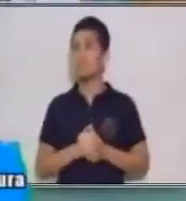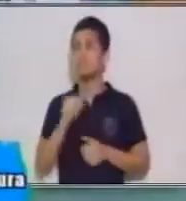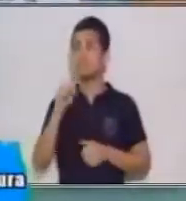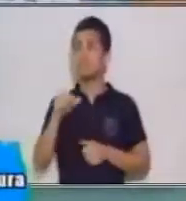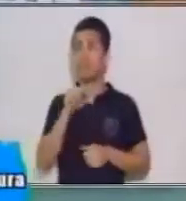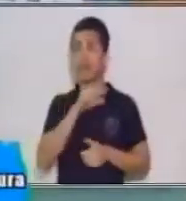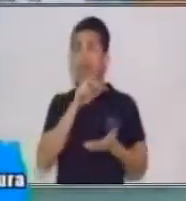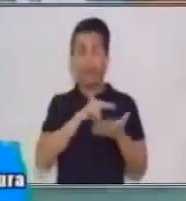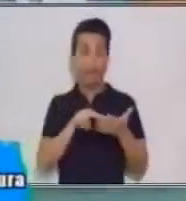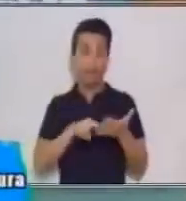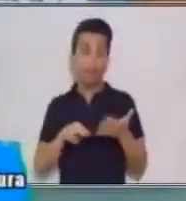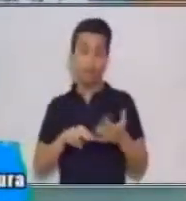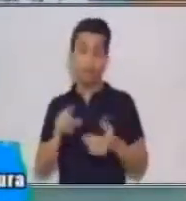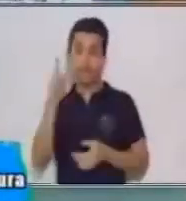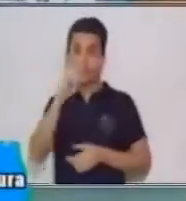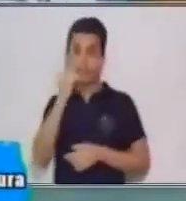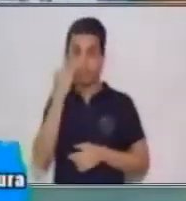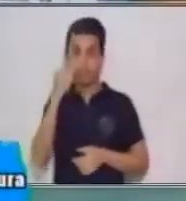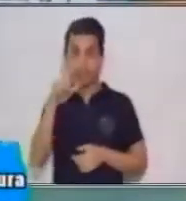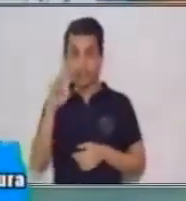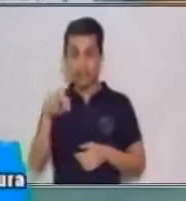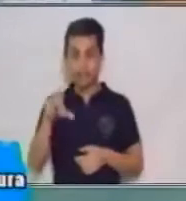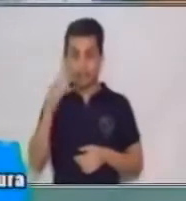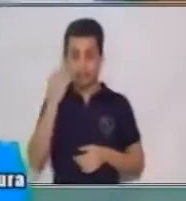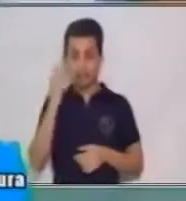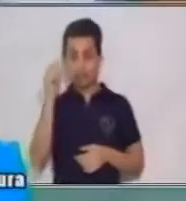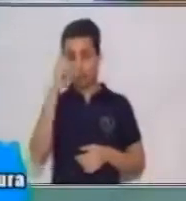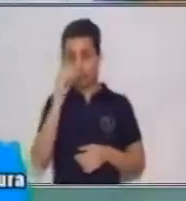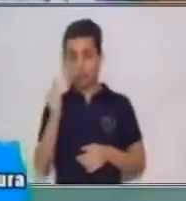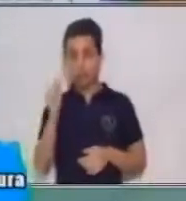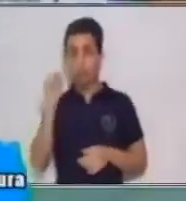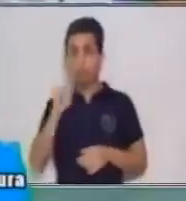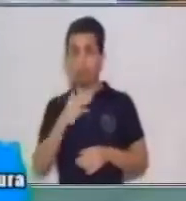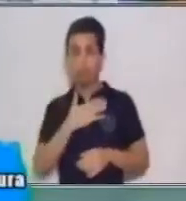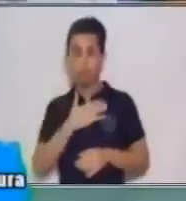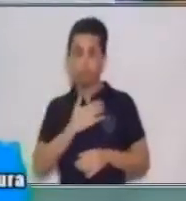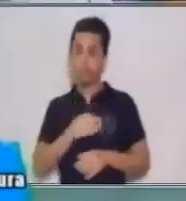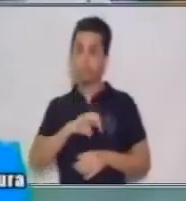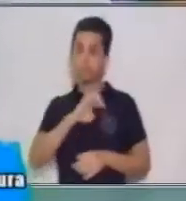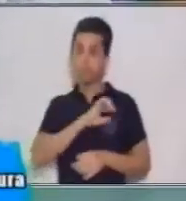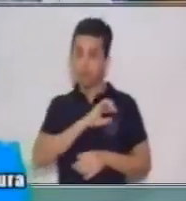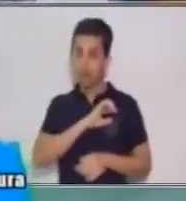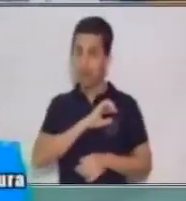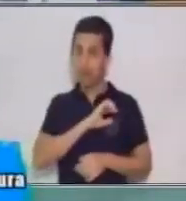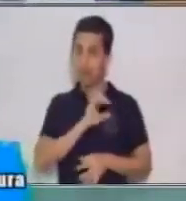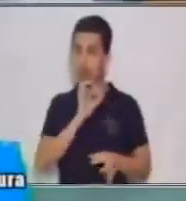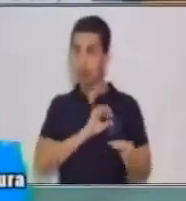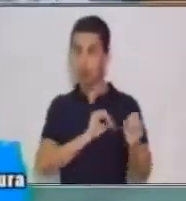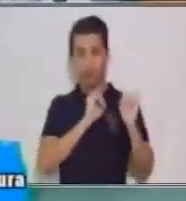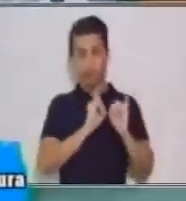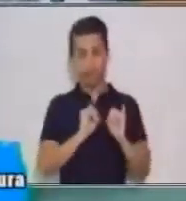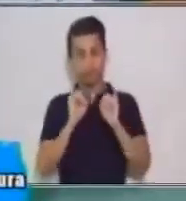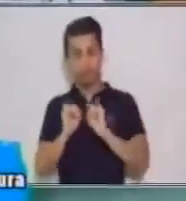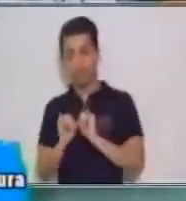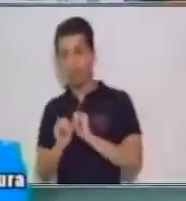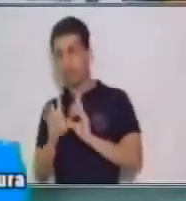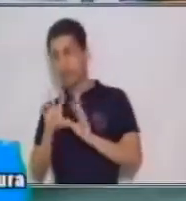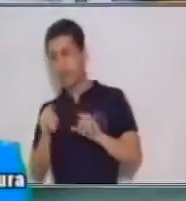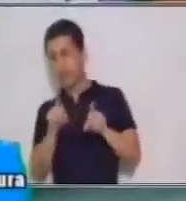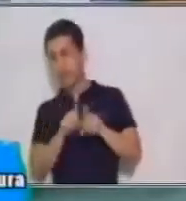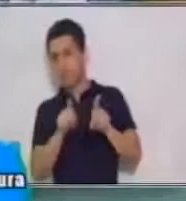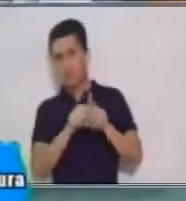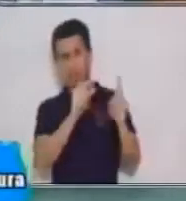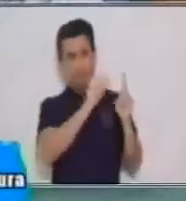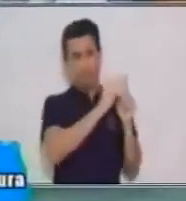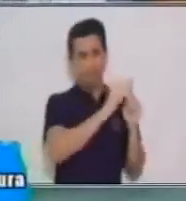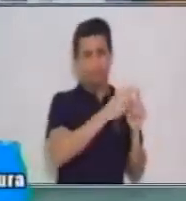lectura puede ser personal o individual. Tú me dirás, pero eso es igual. Personal, fíjate que no.